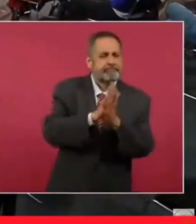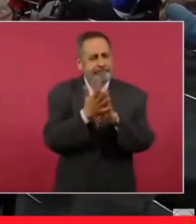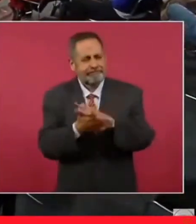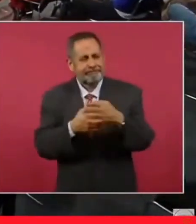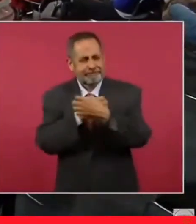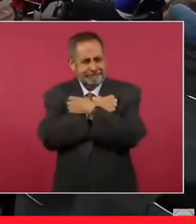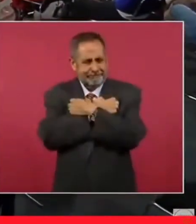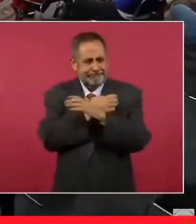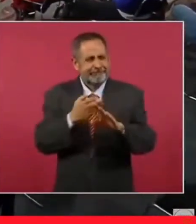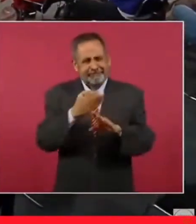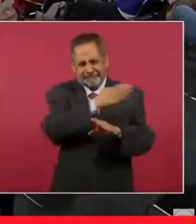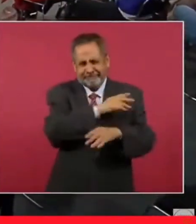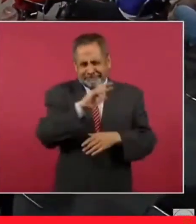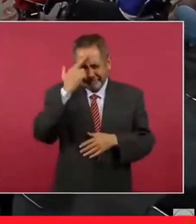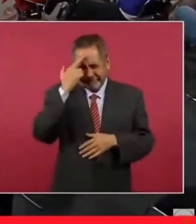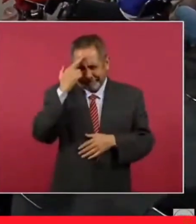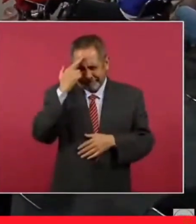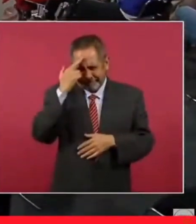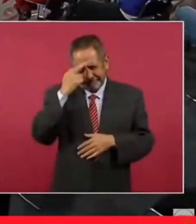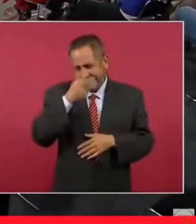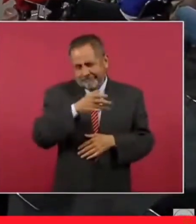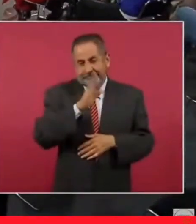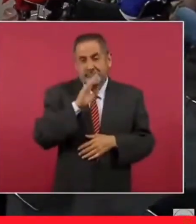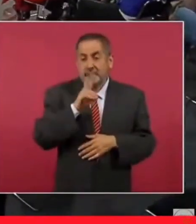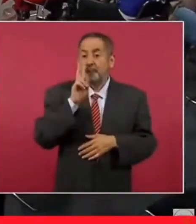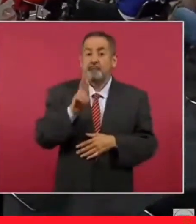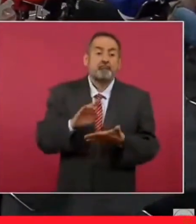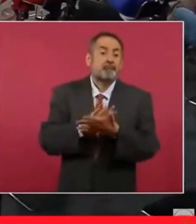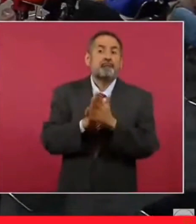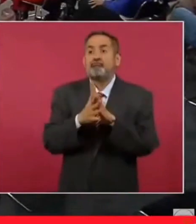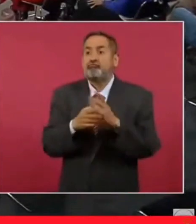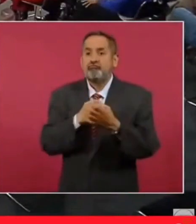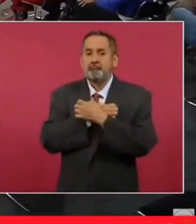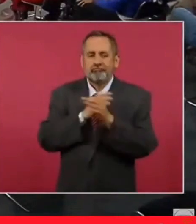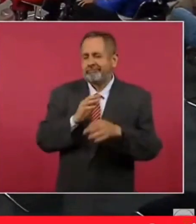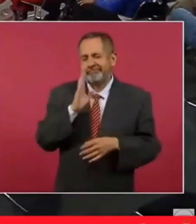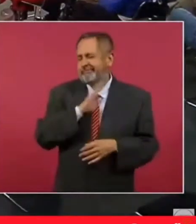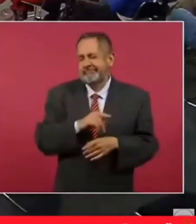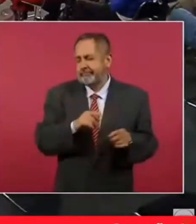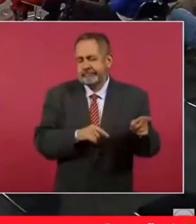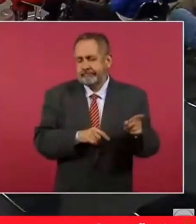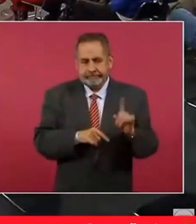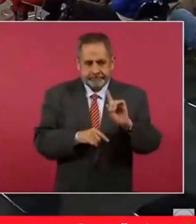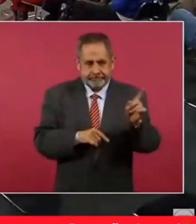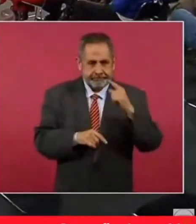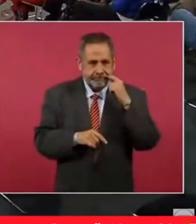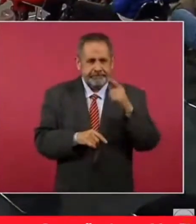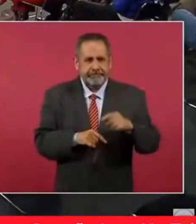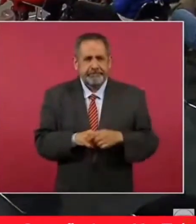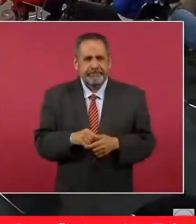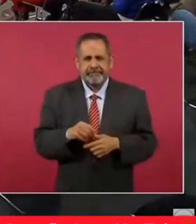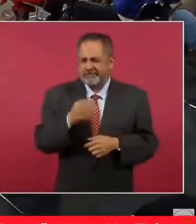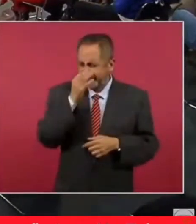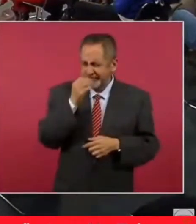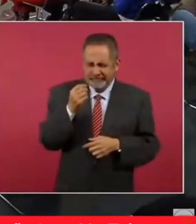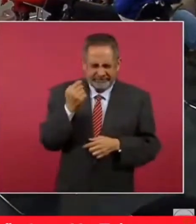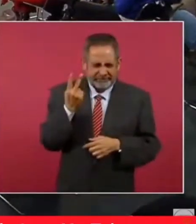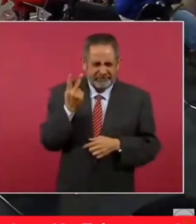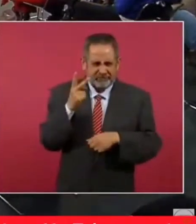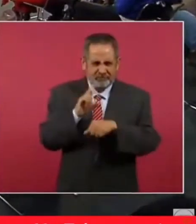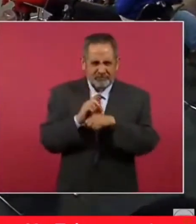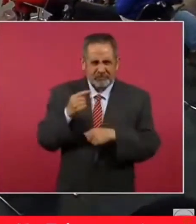educativa o mal llamada reforma educativa. Hace dos días un